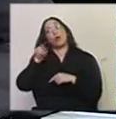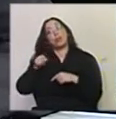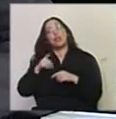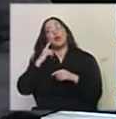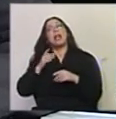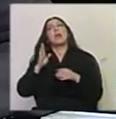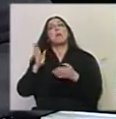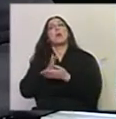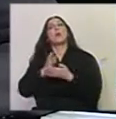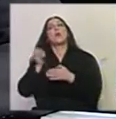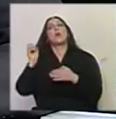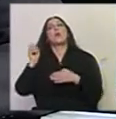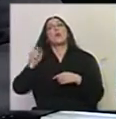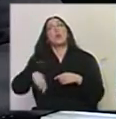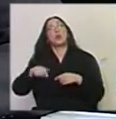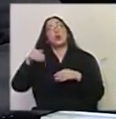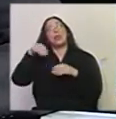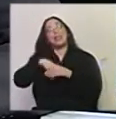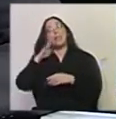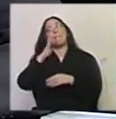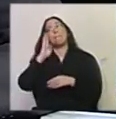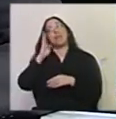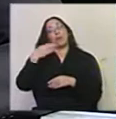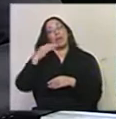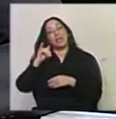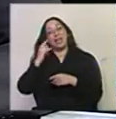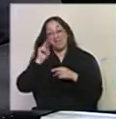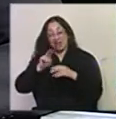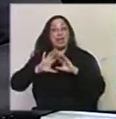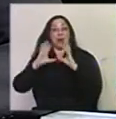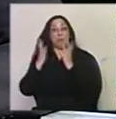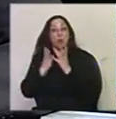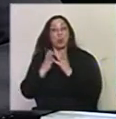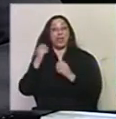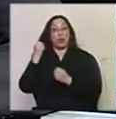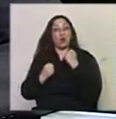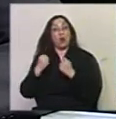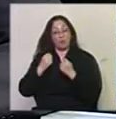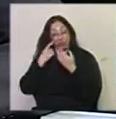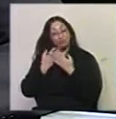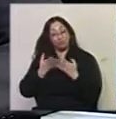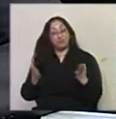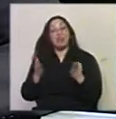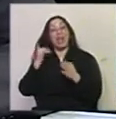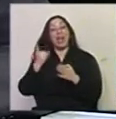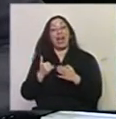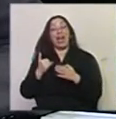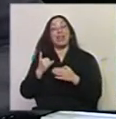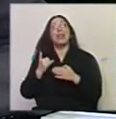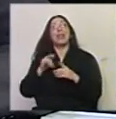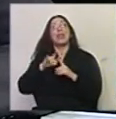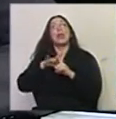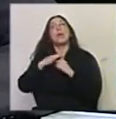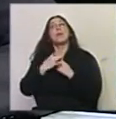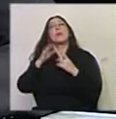este es un camino, y basta ver qué pasa en el mundo, en general las economías tienen o demuestran un desarrollo en la órbita de las industrias